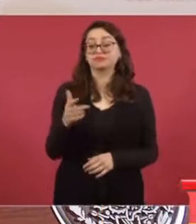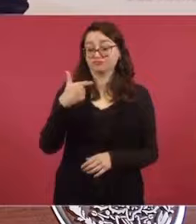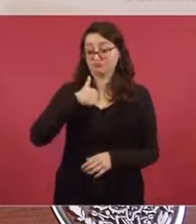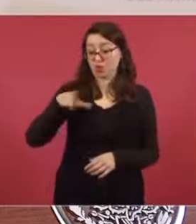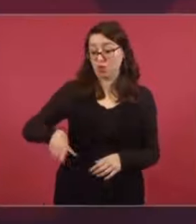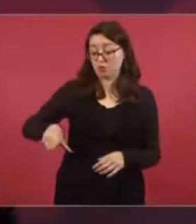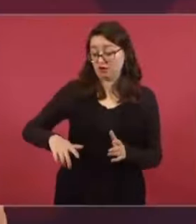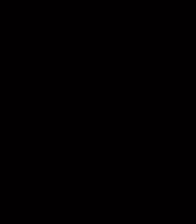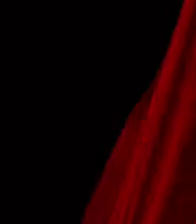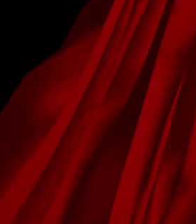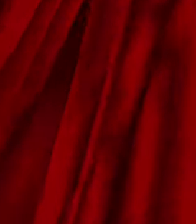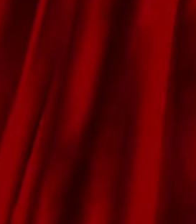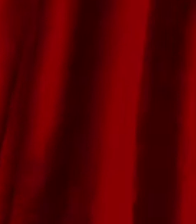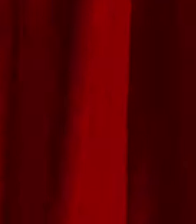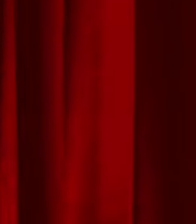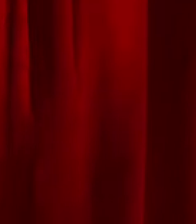el proyecto.